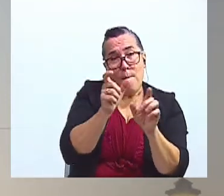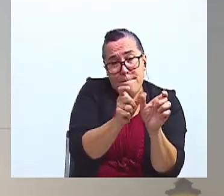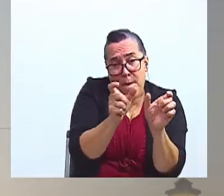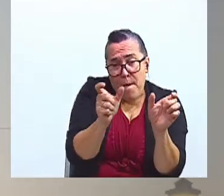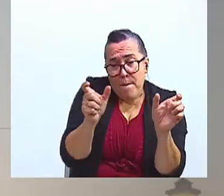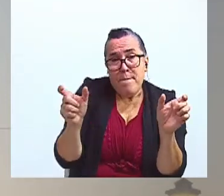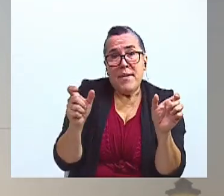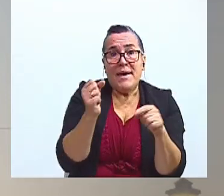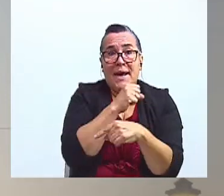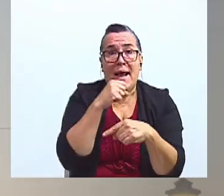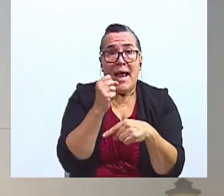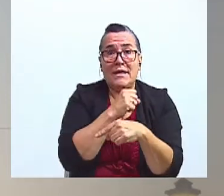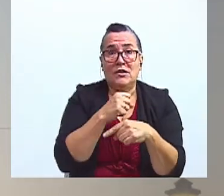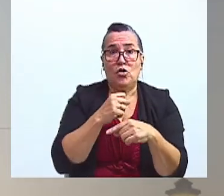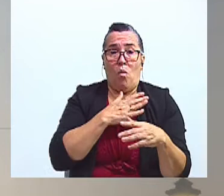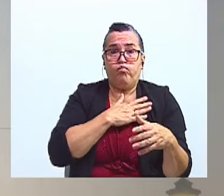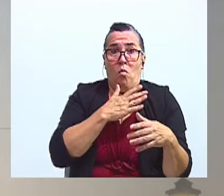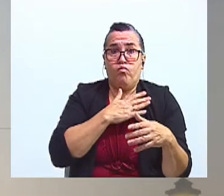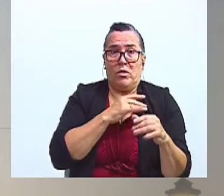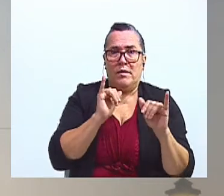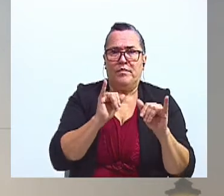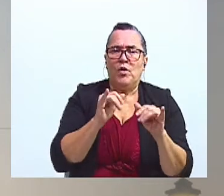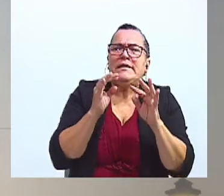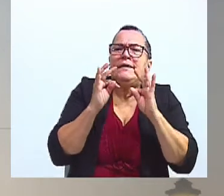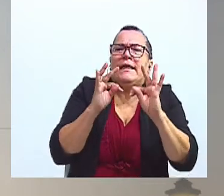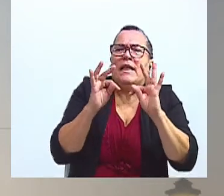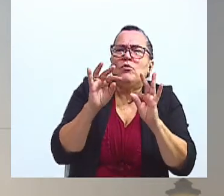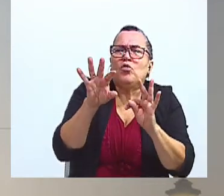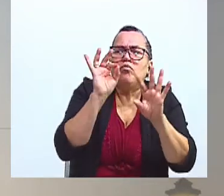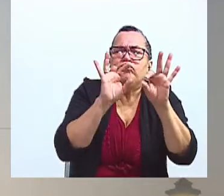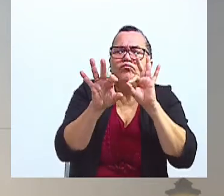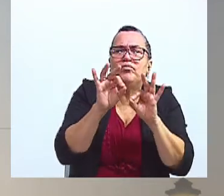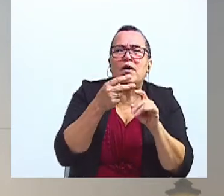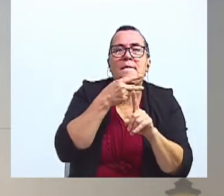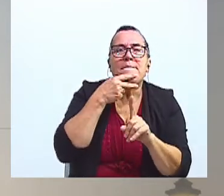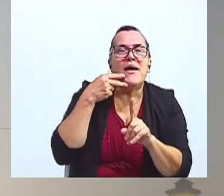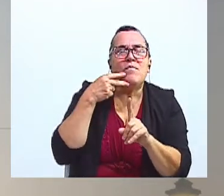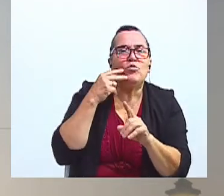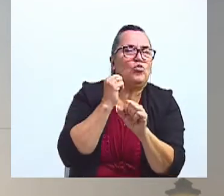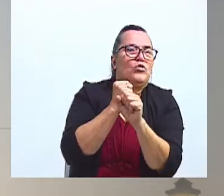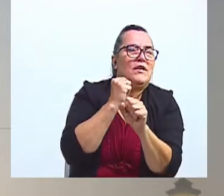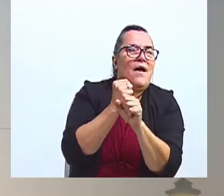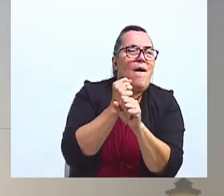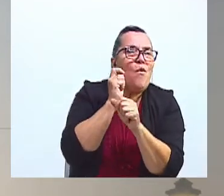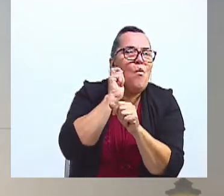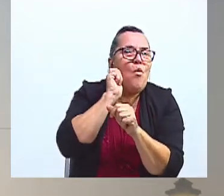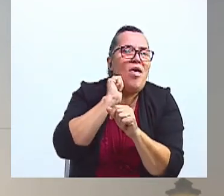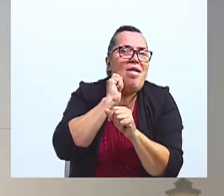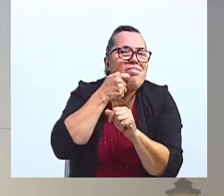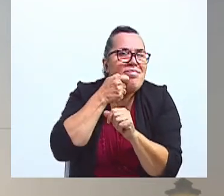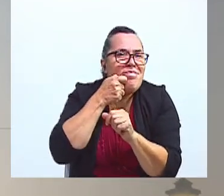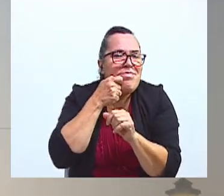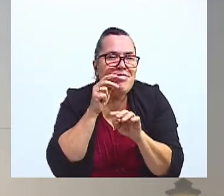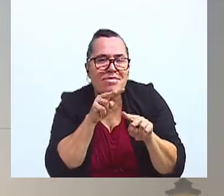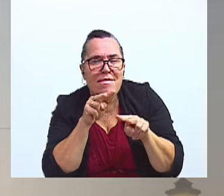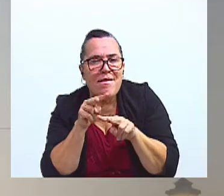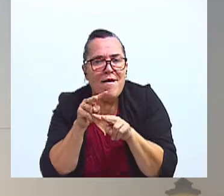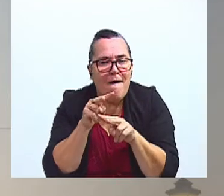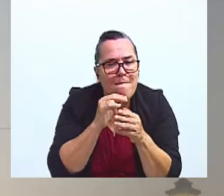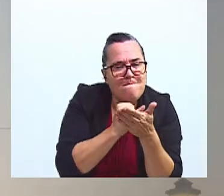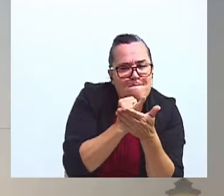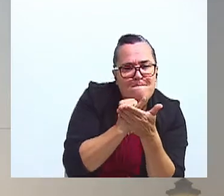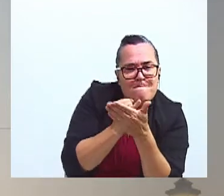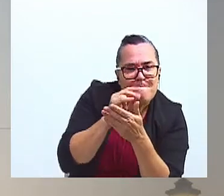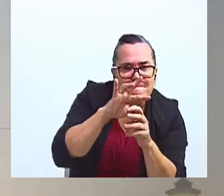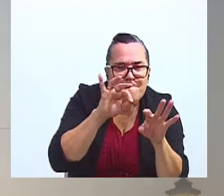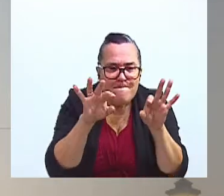quiero es que intentemos hacer descubrir los verbos. Esto es como un trabajo de detectives, ¿verdad? Vamos a ver dentro de todas esas palabras cuáles